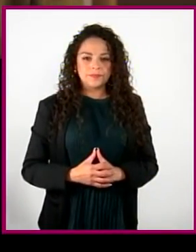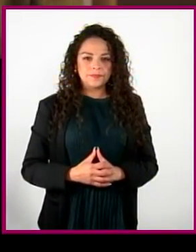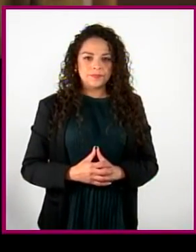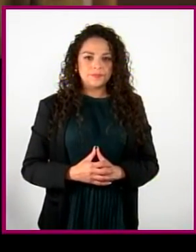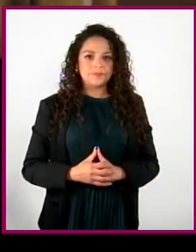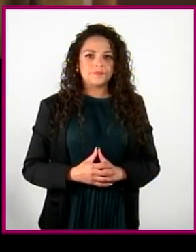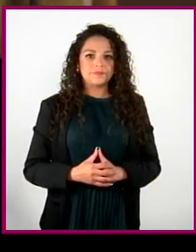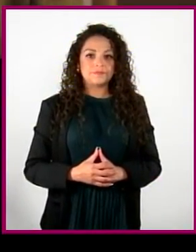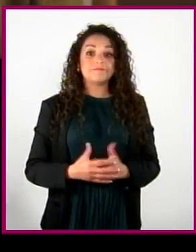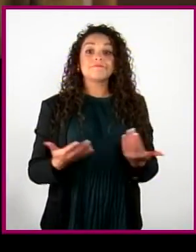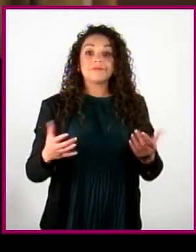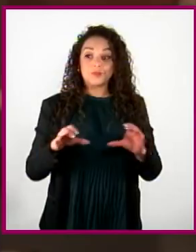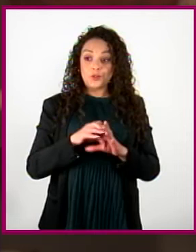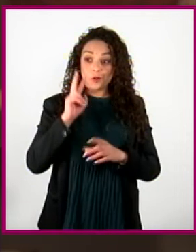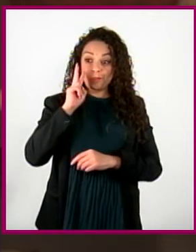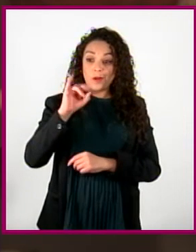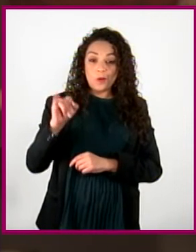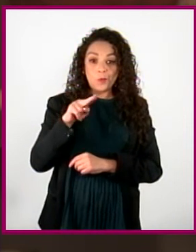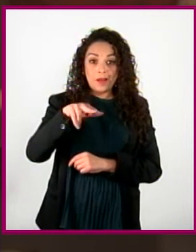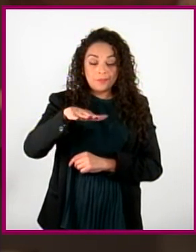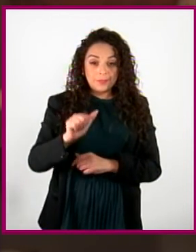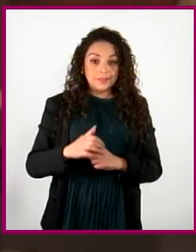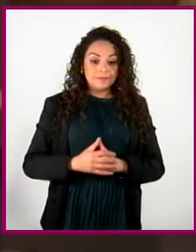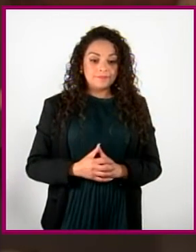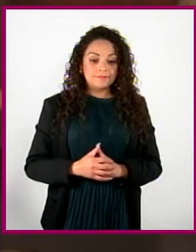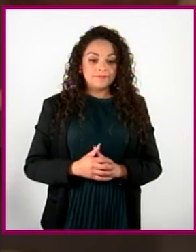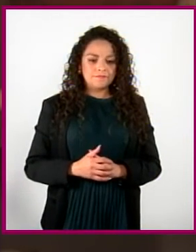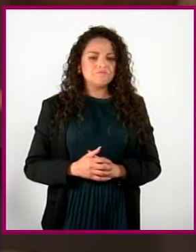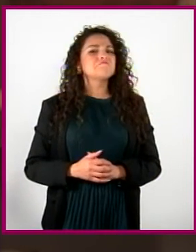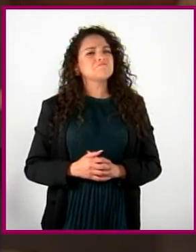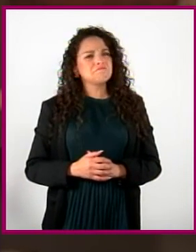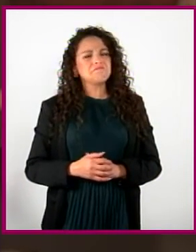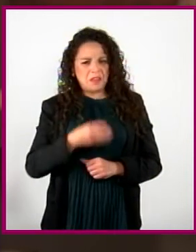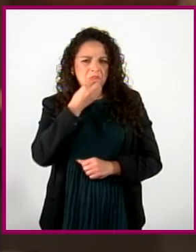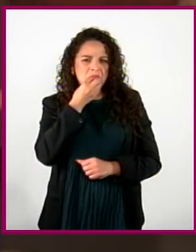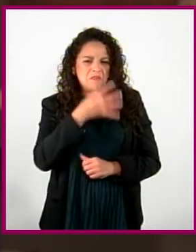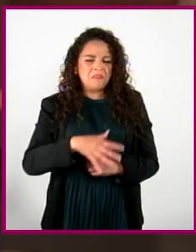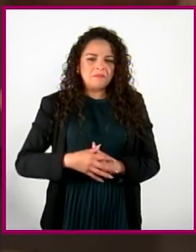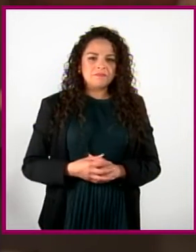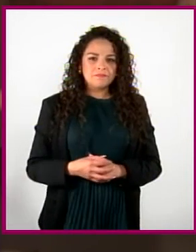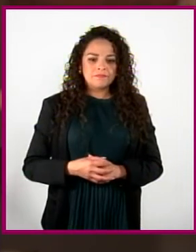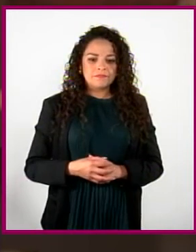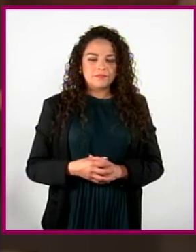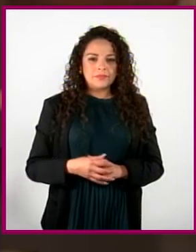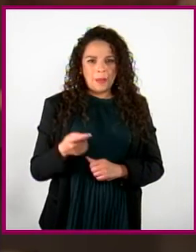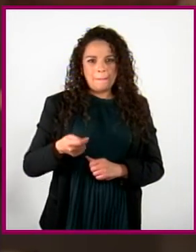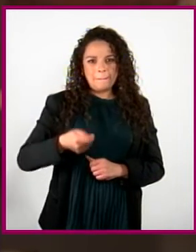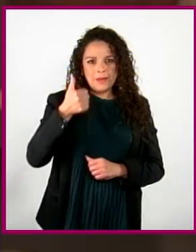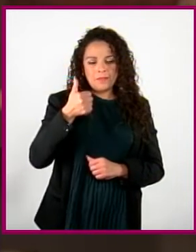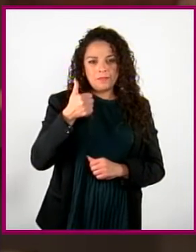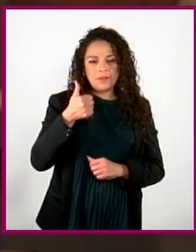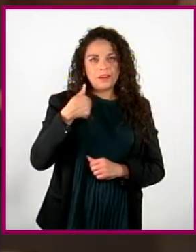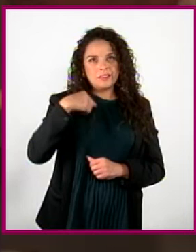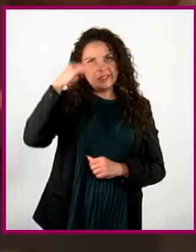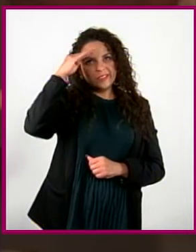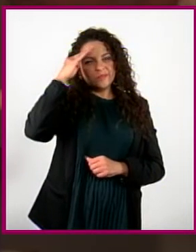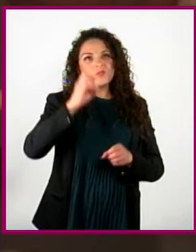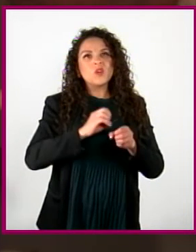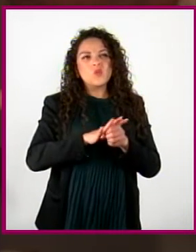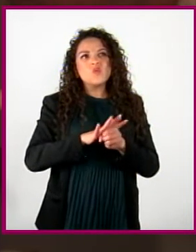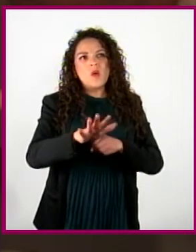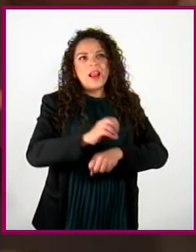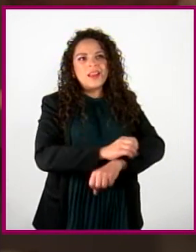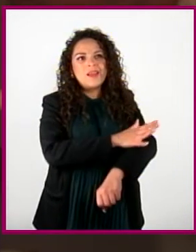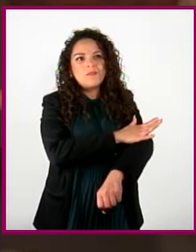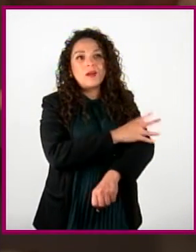¿Qué tal, Juanma? Chido. Primero me costó trabajo escoger la emoción y luego